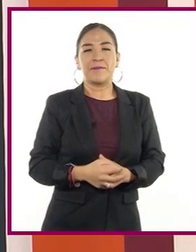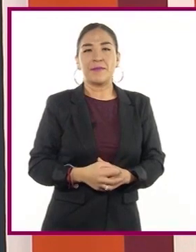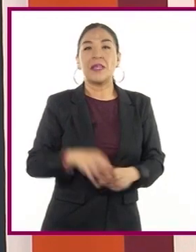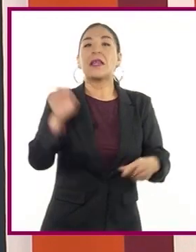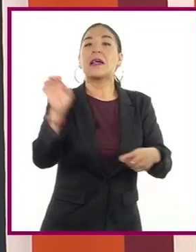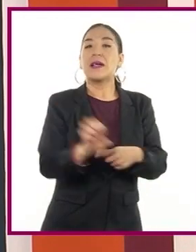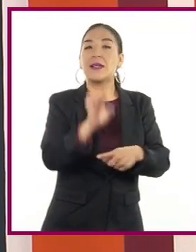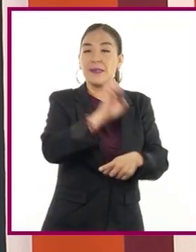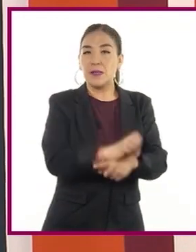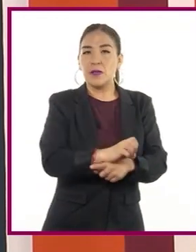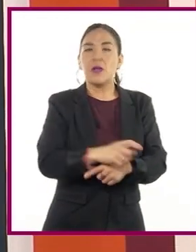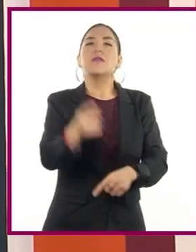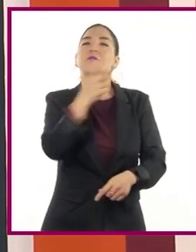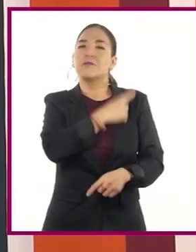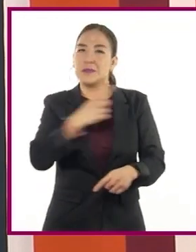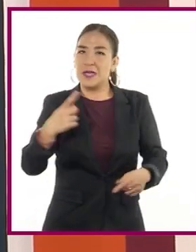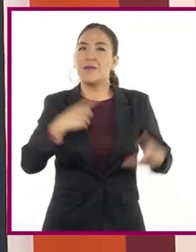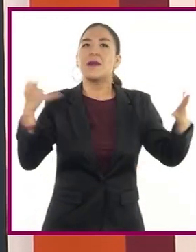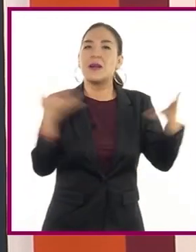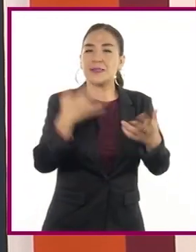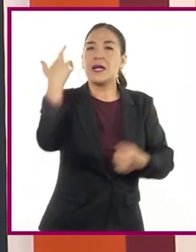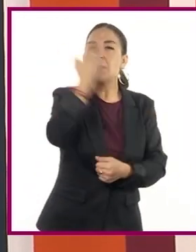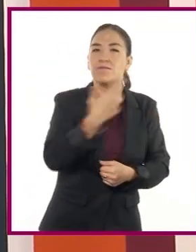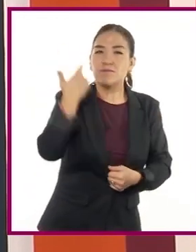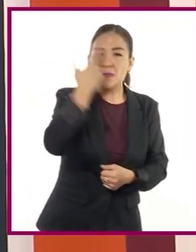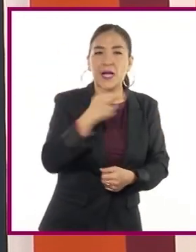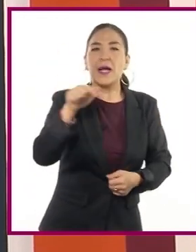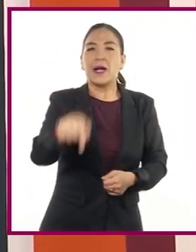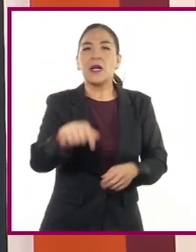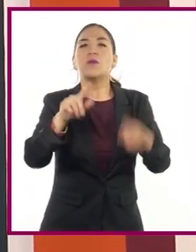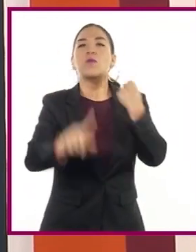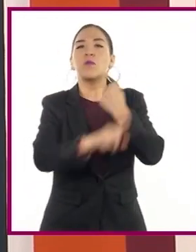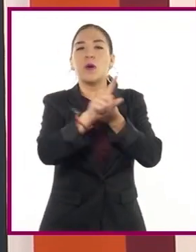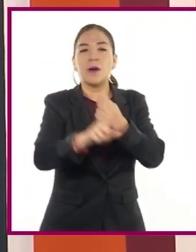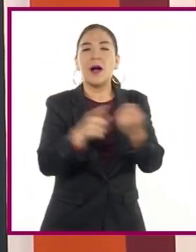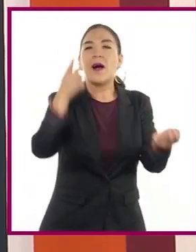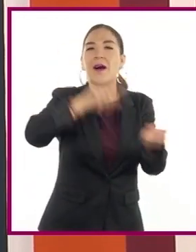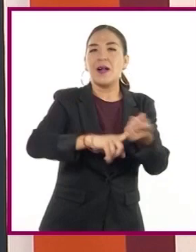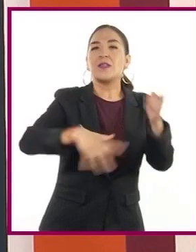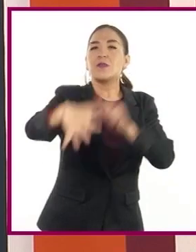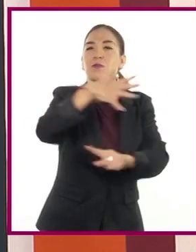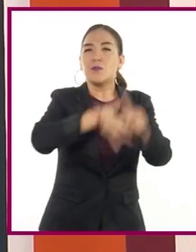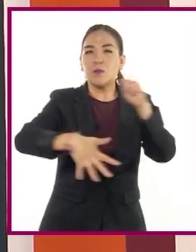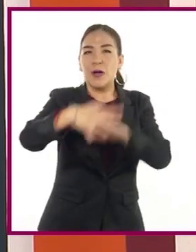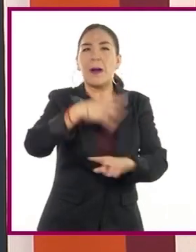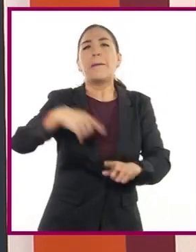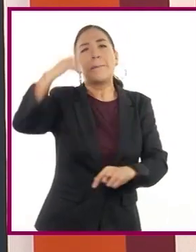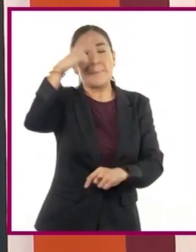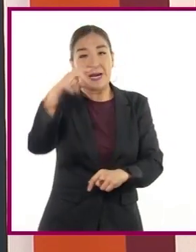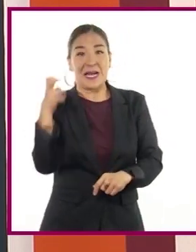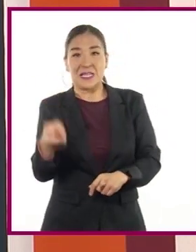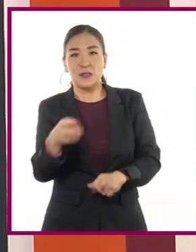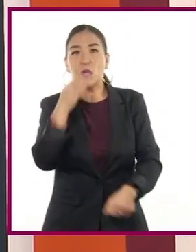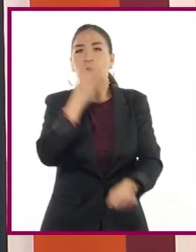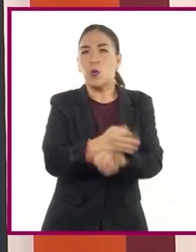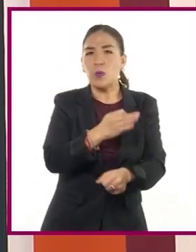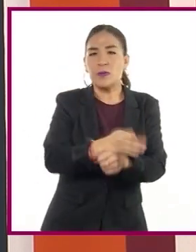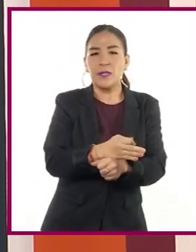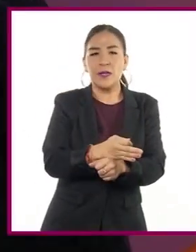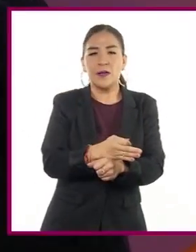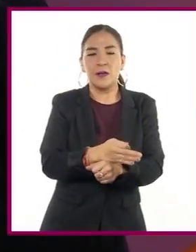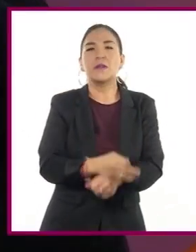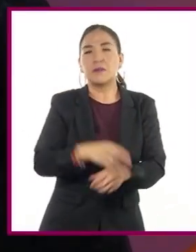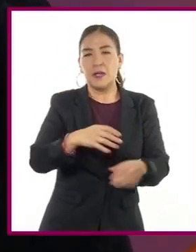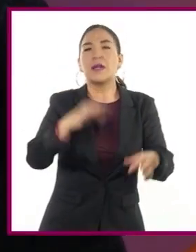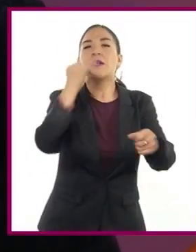Entonces, se debe realizar un análisis de la situación de las áreas comunes. Para ello, nos basaremos en la